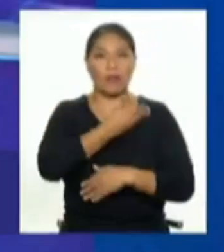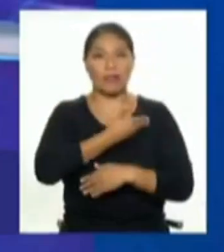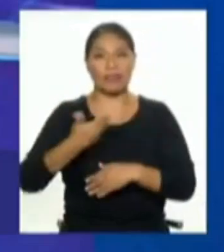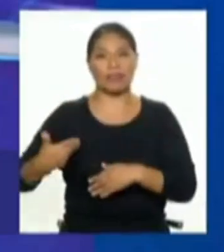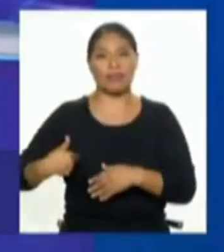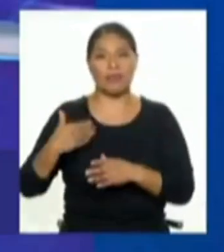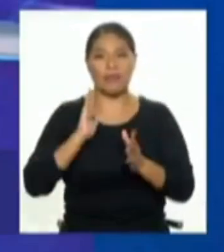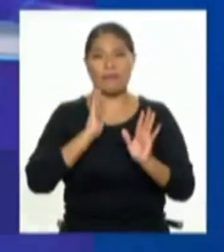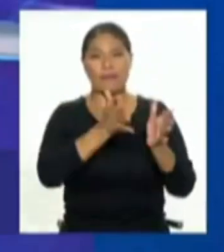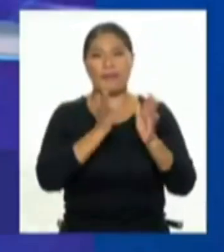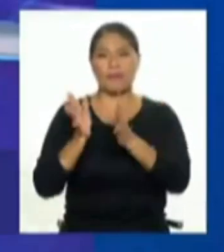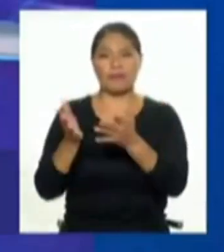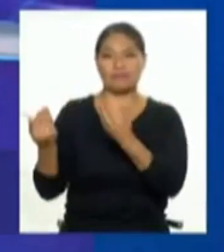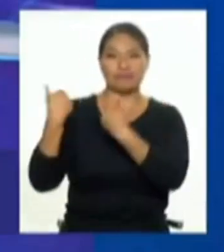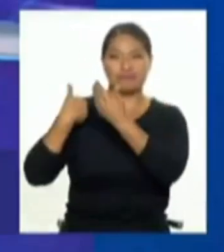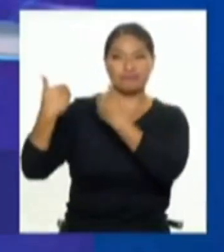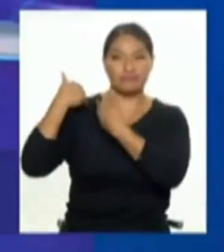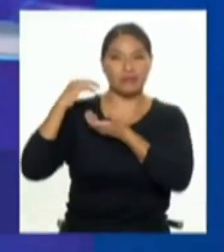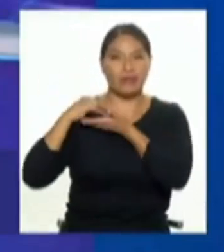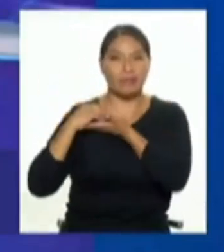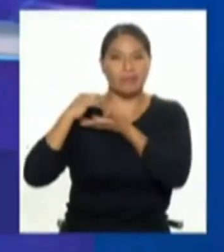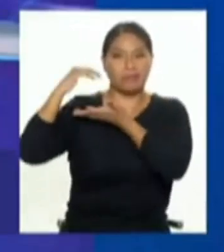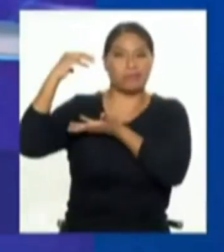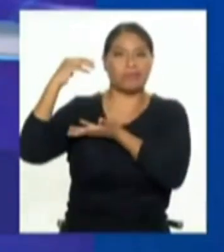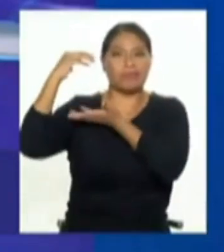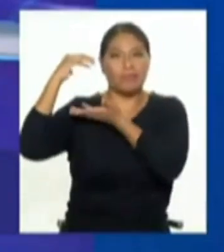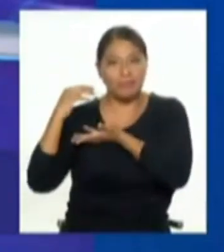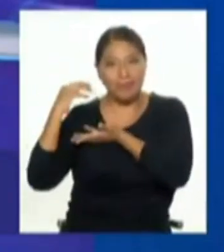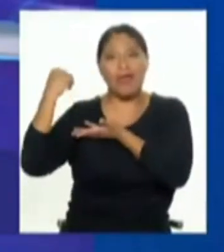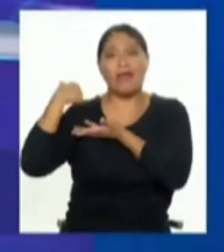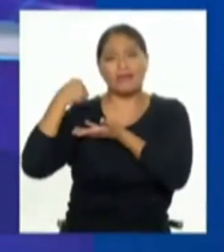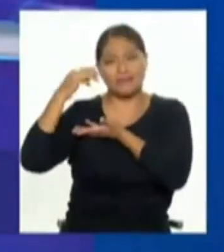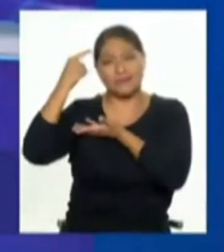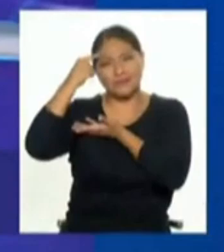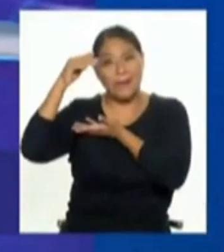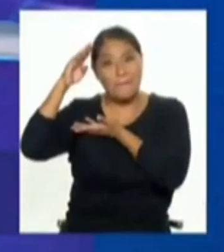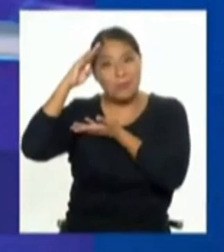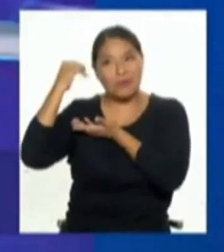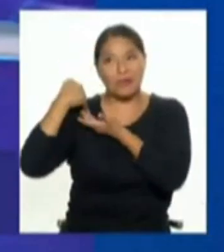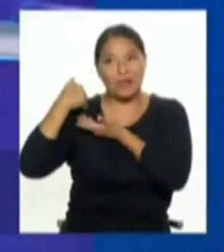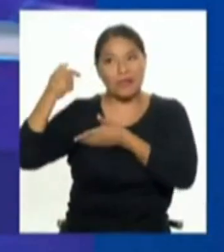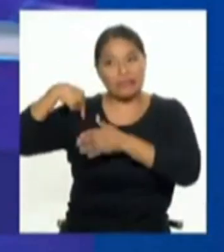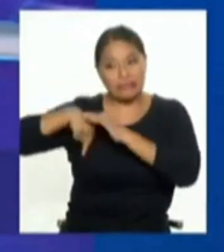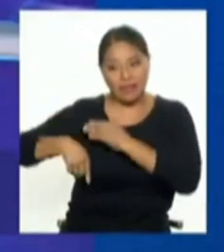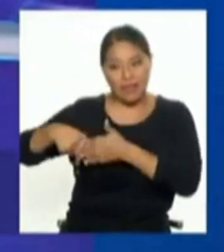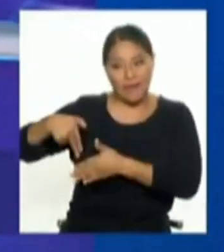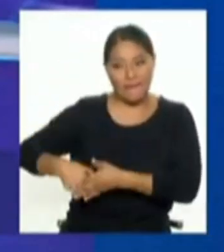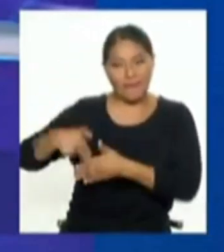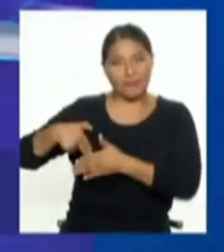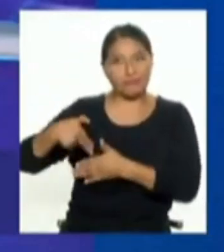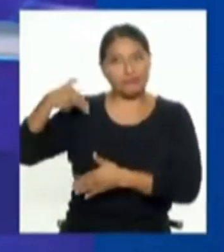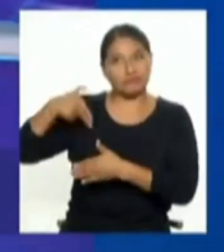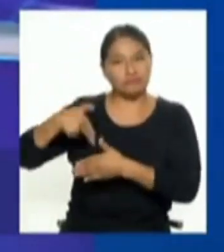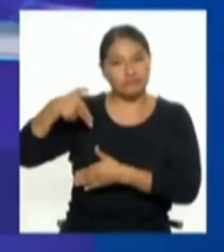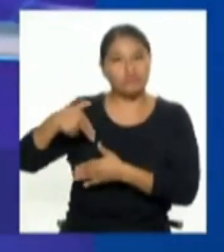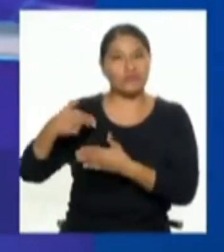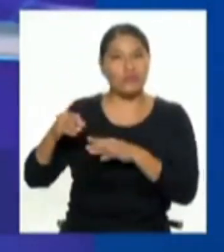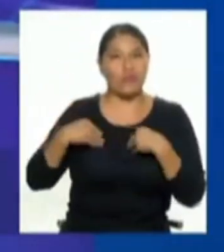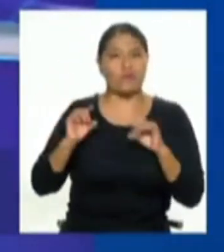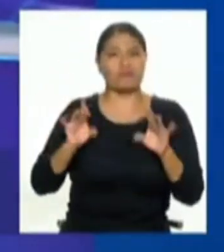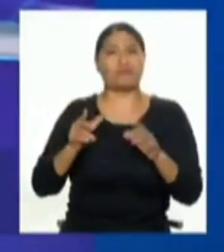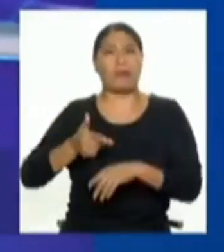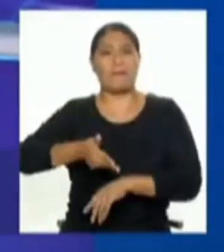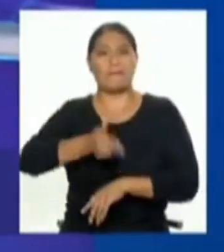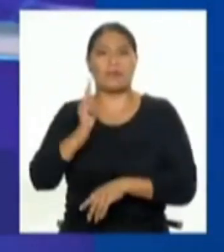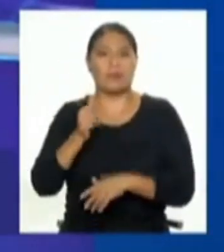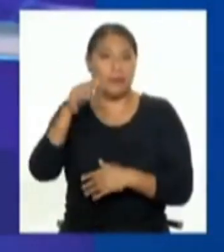o te imaginas la carga emocional que tiene un policía y ese señor tiene un arma entonces obviamente también sus reacciones por eso también a veces